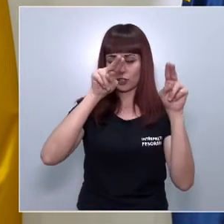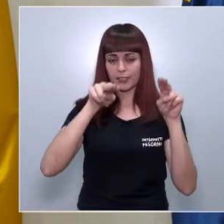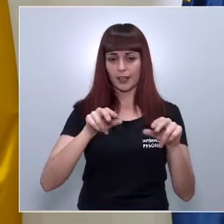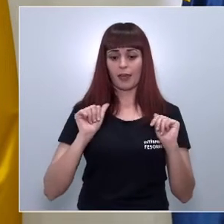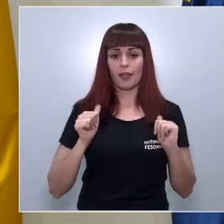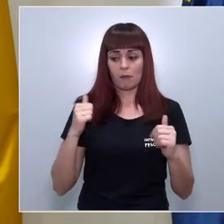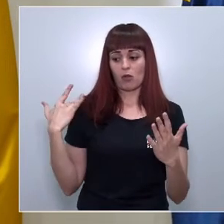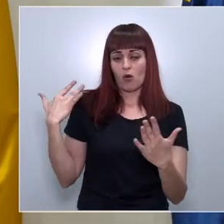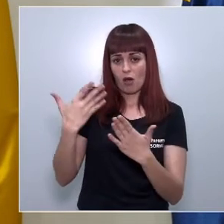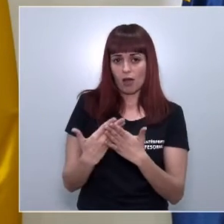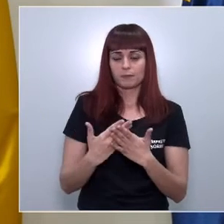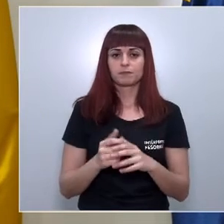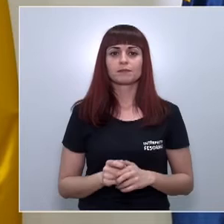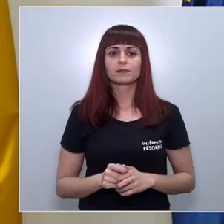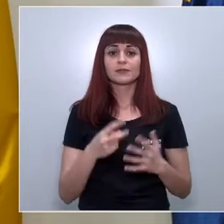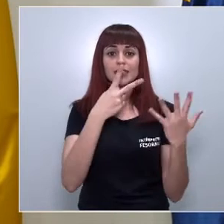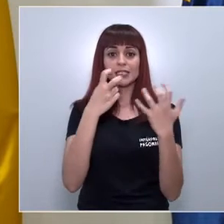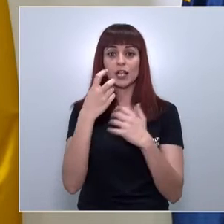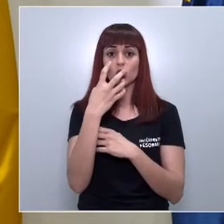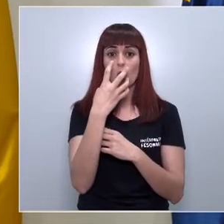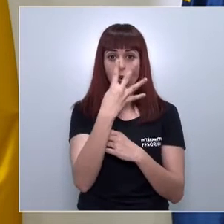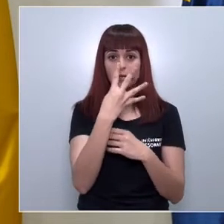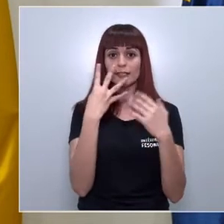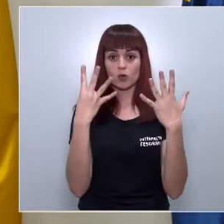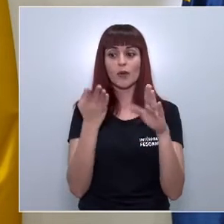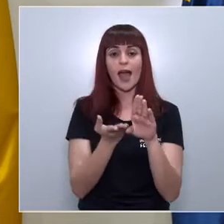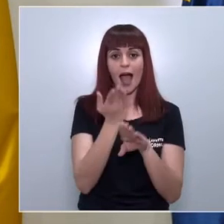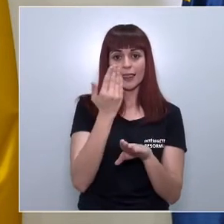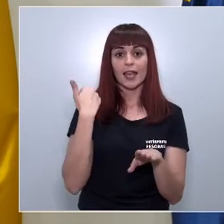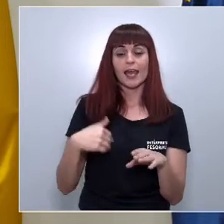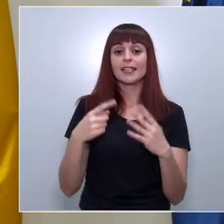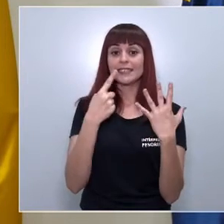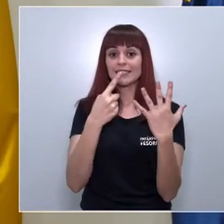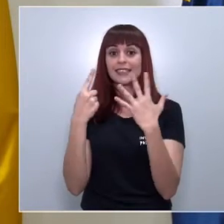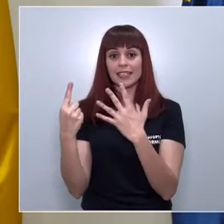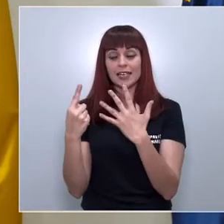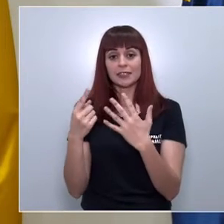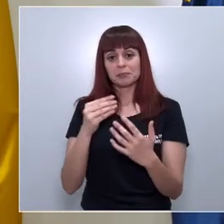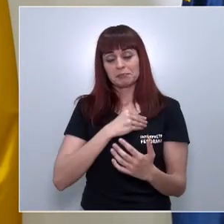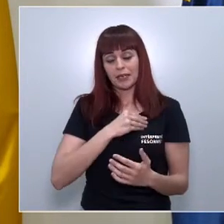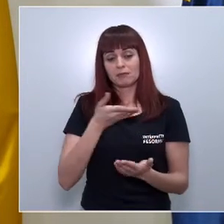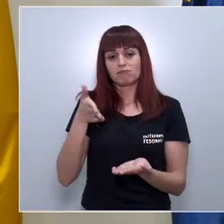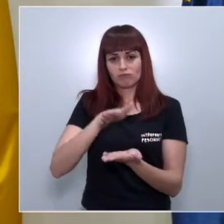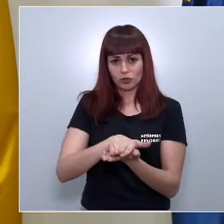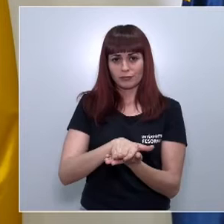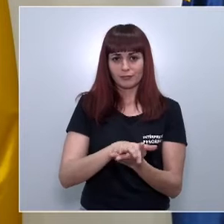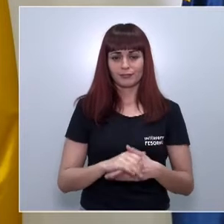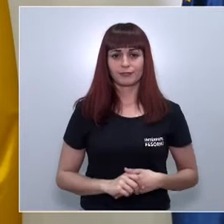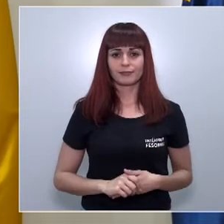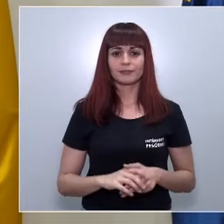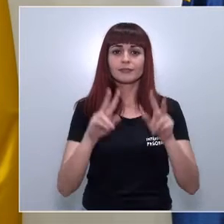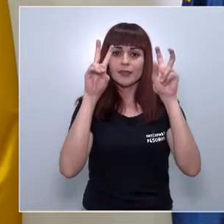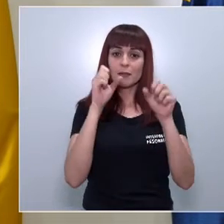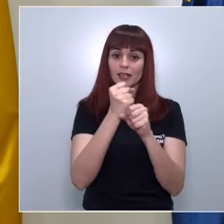el brote epidémico, de los que 149 ya están dados de alta y 66 tristemente nos han dejado. Respecto a los